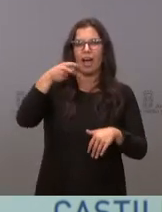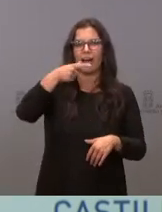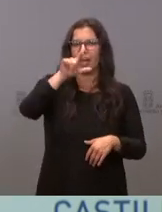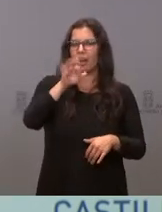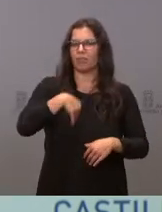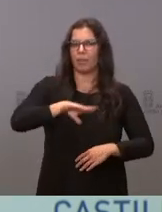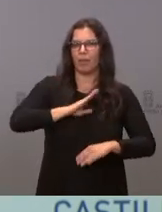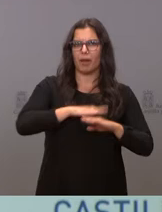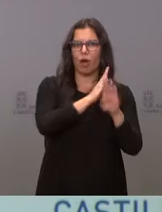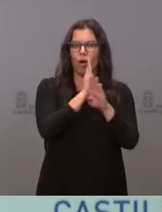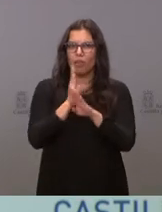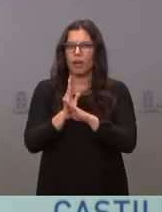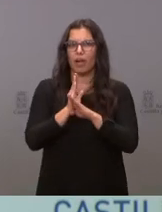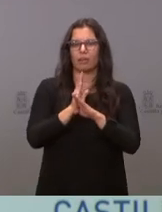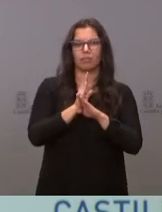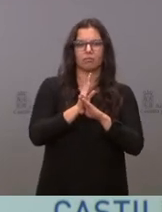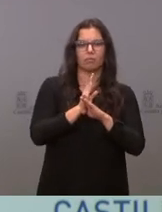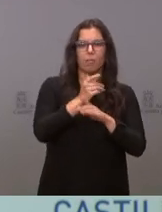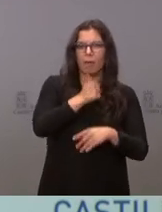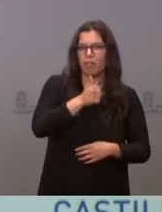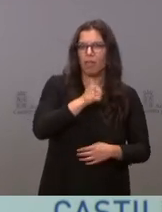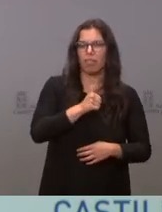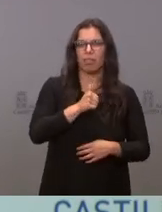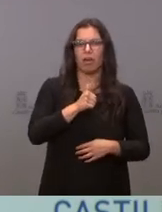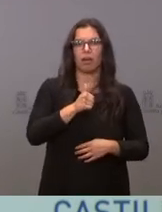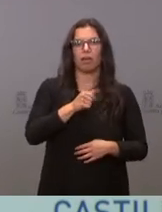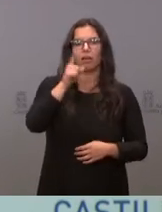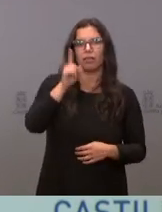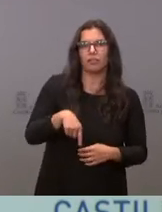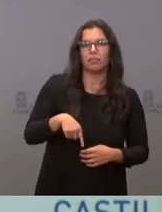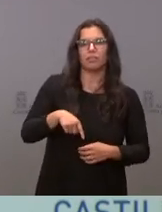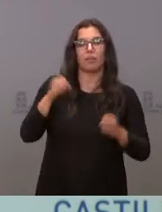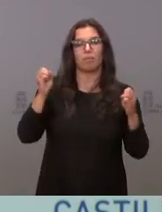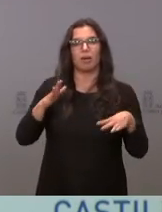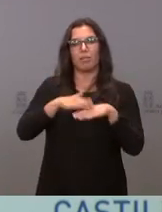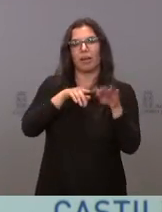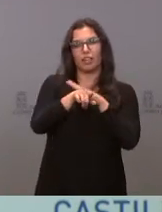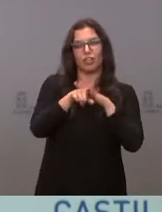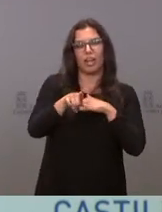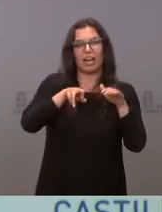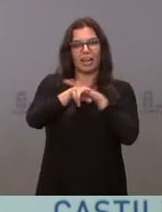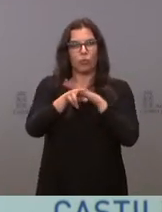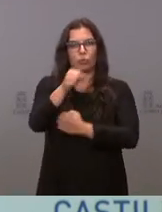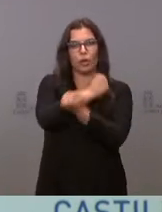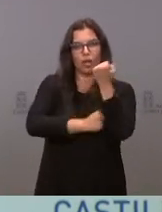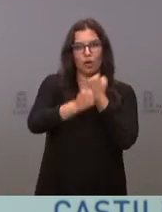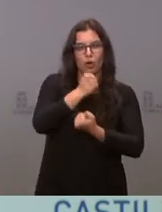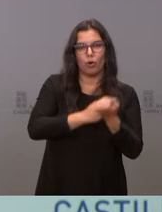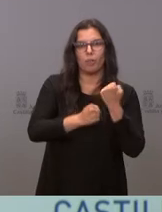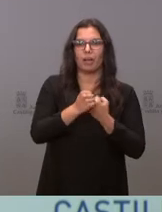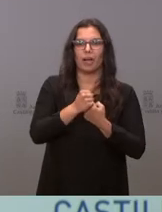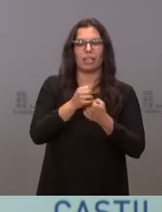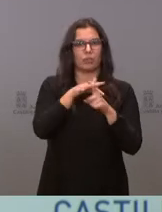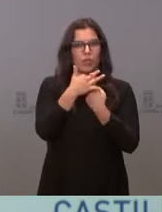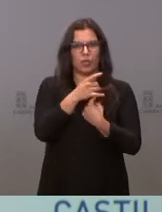en todos estos días. A Carlos por su magia en la gestión de los recursos económicos en una situación tan difícil y también por